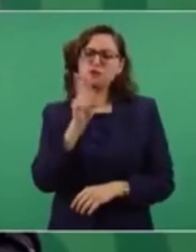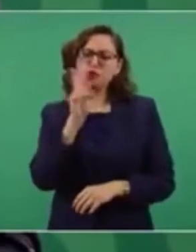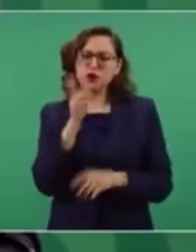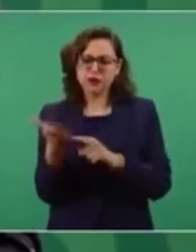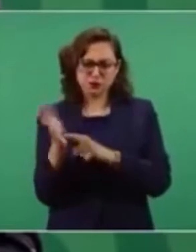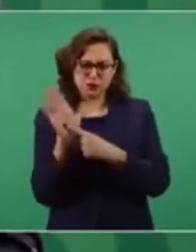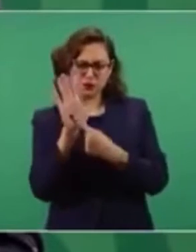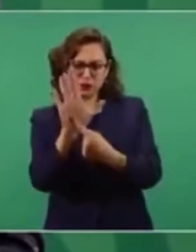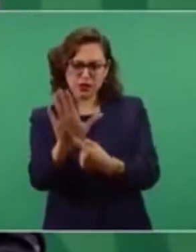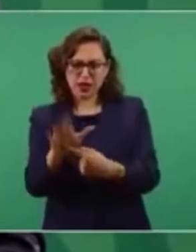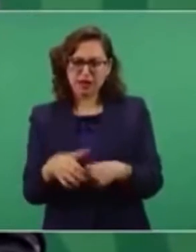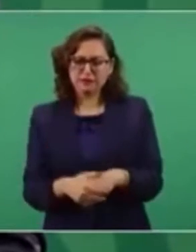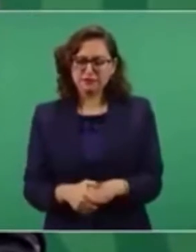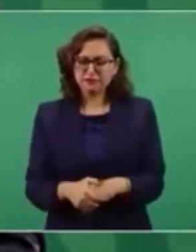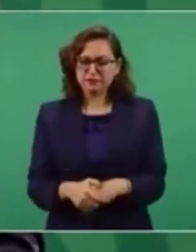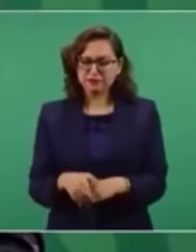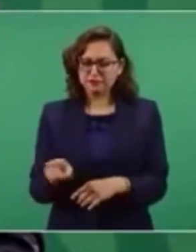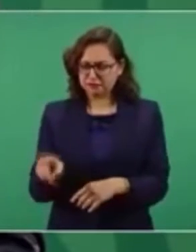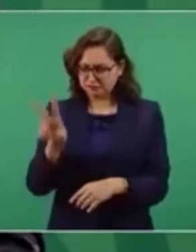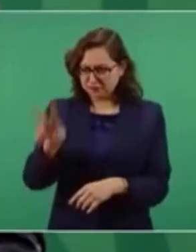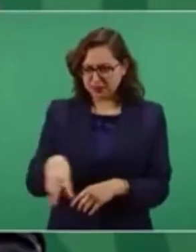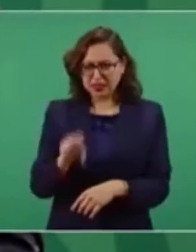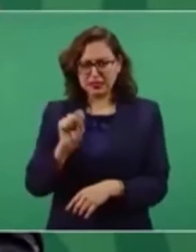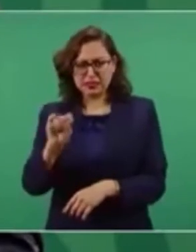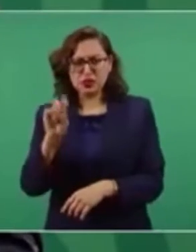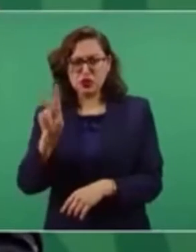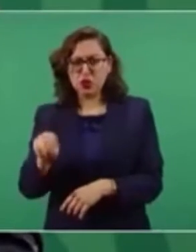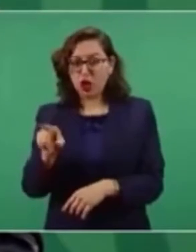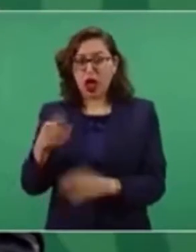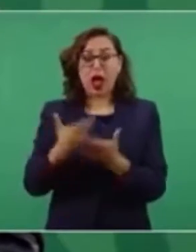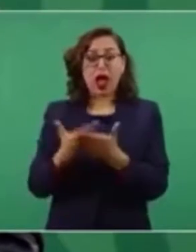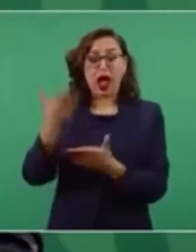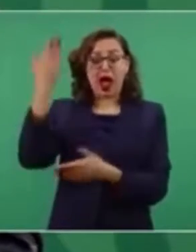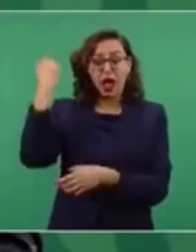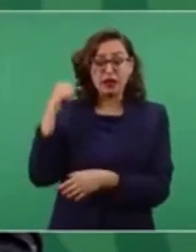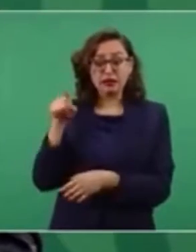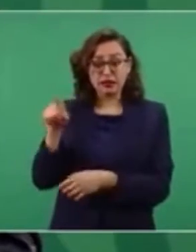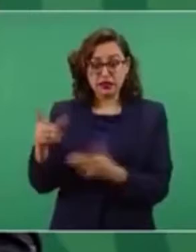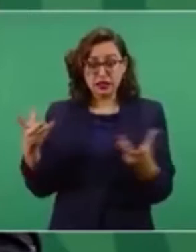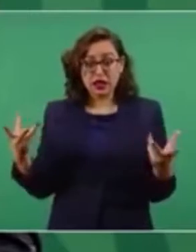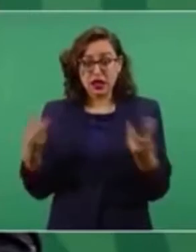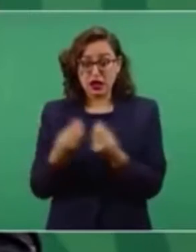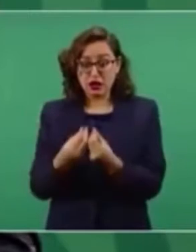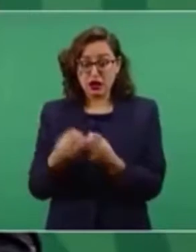que él fue abogado de Jugos del Valle,